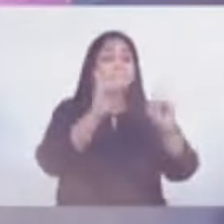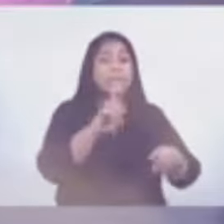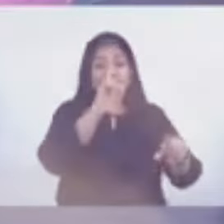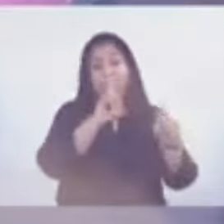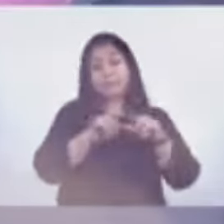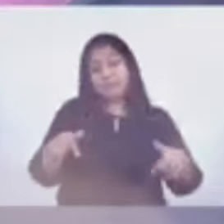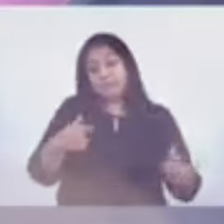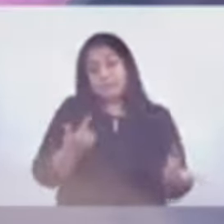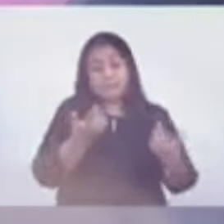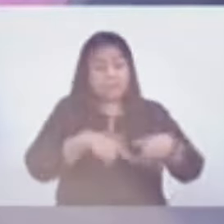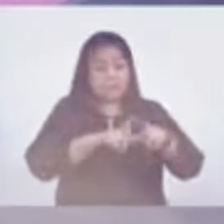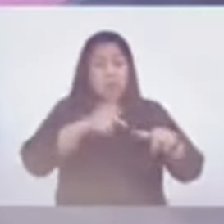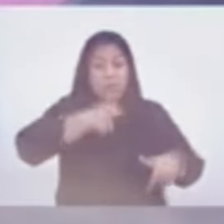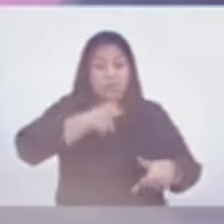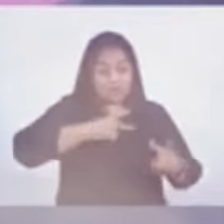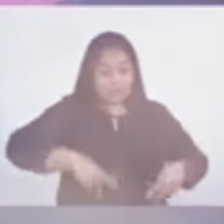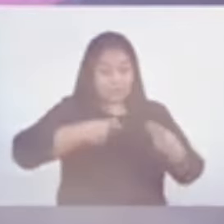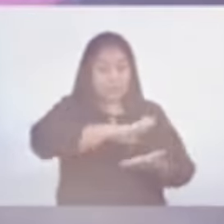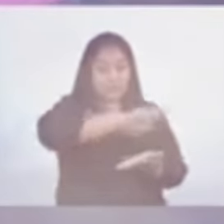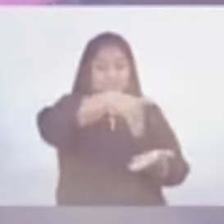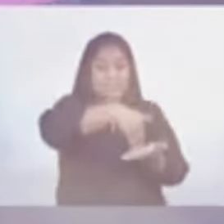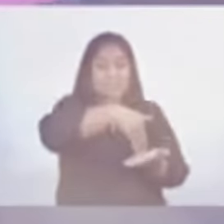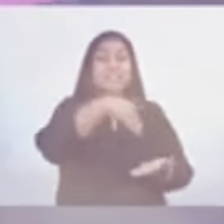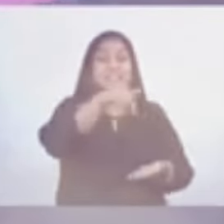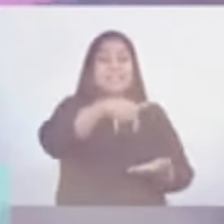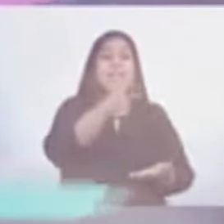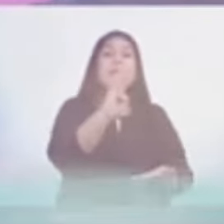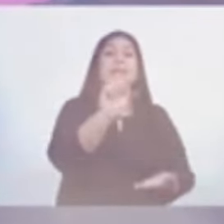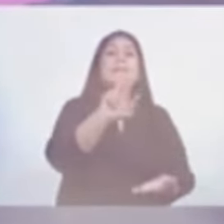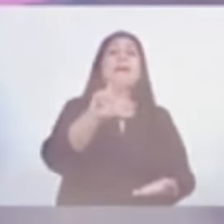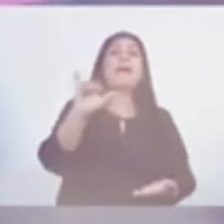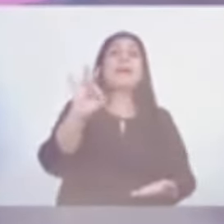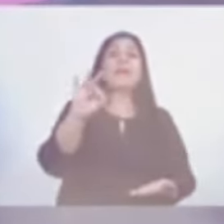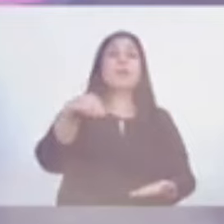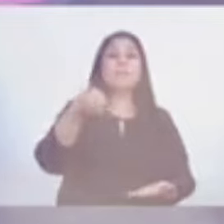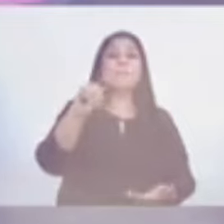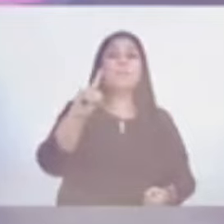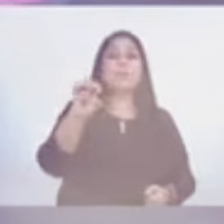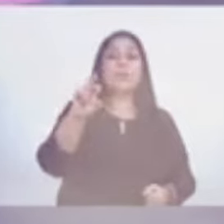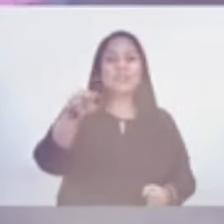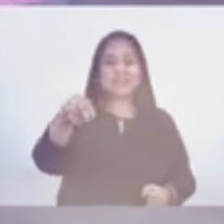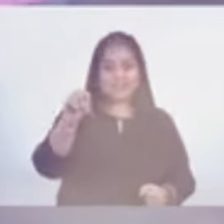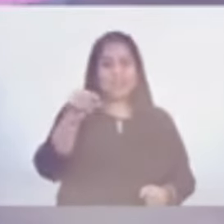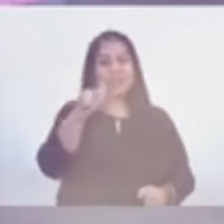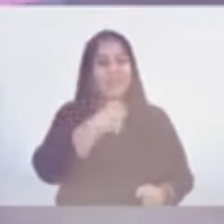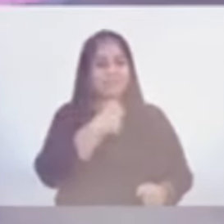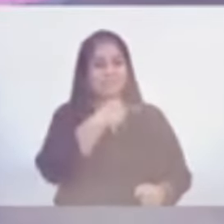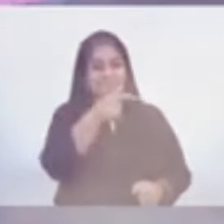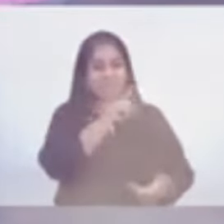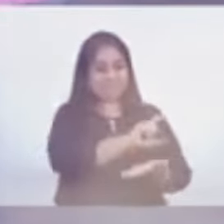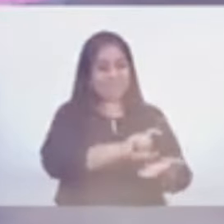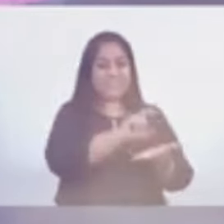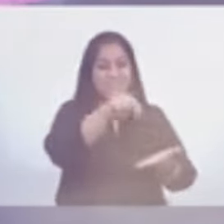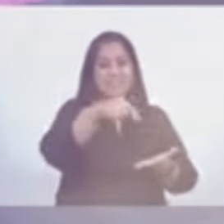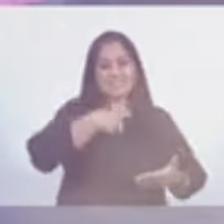era el lugar donde yo vivía en el centro, en el barrio moderno, y ahí tenía cerca a mis amigos en Ciudad Nueva